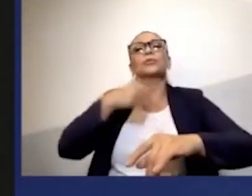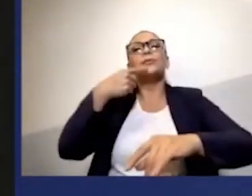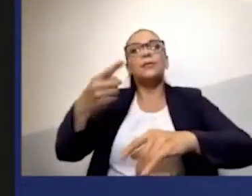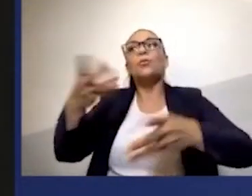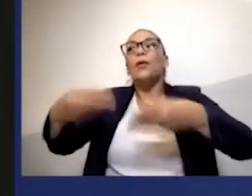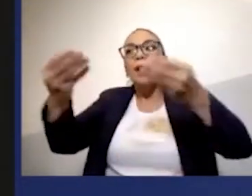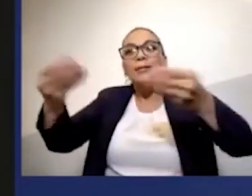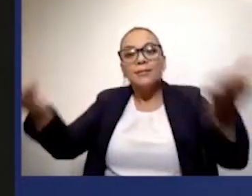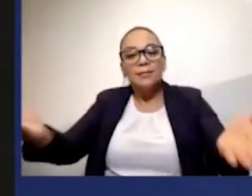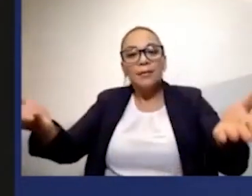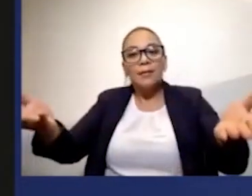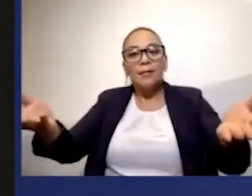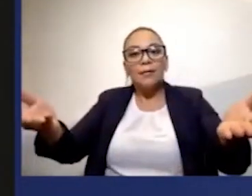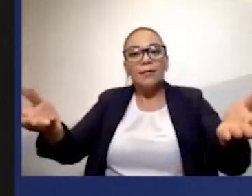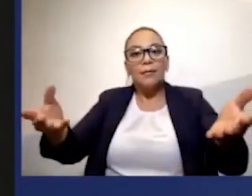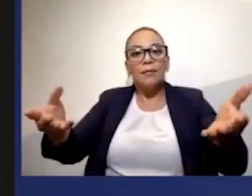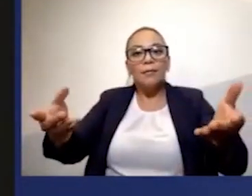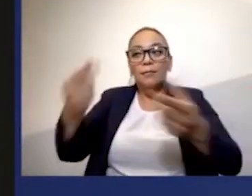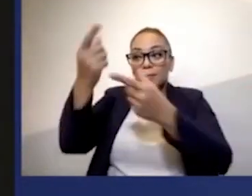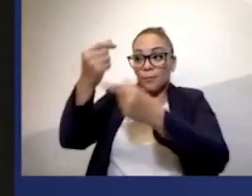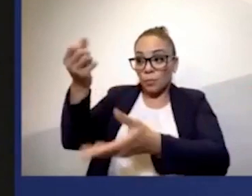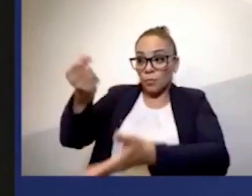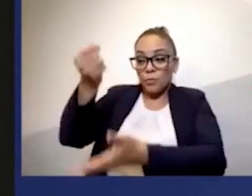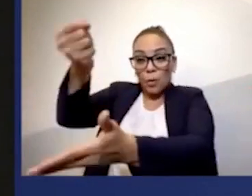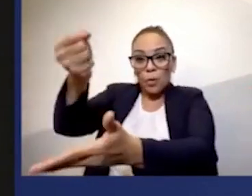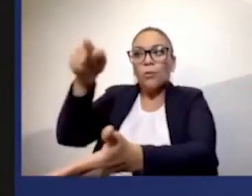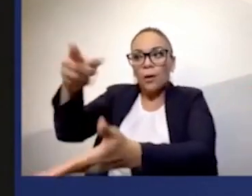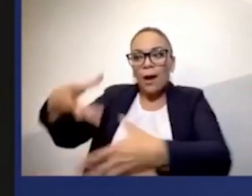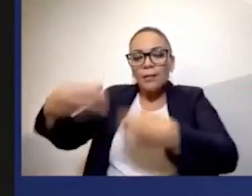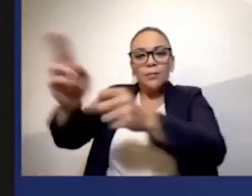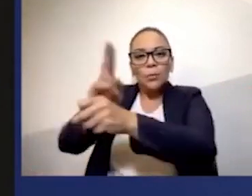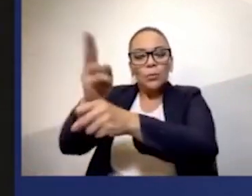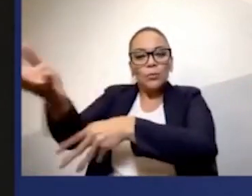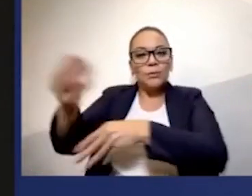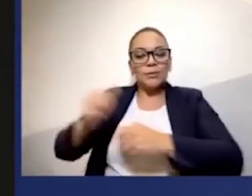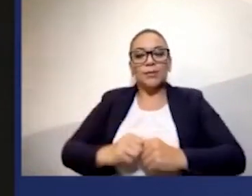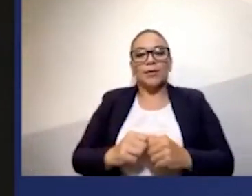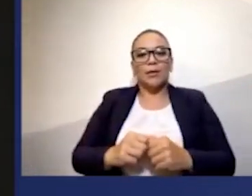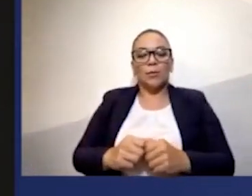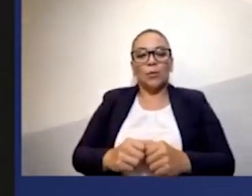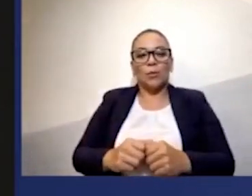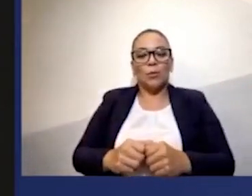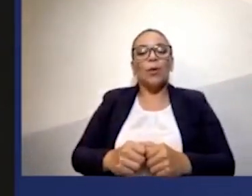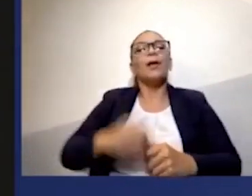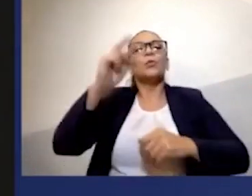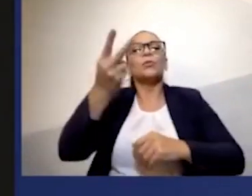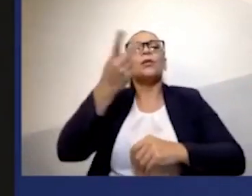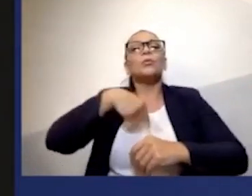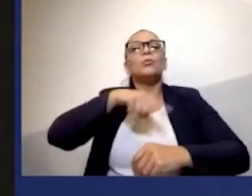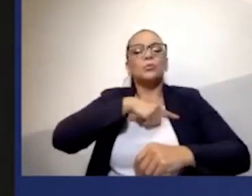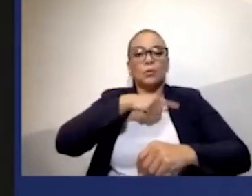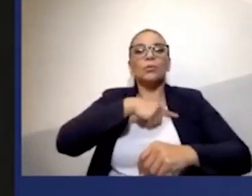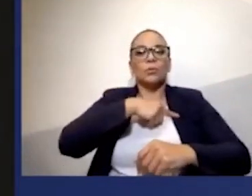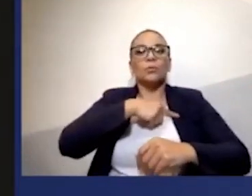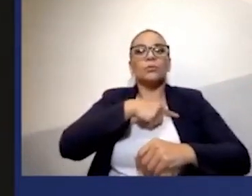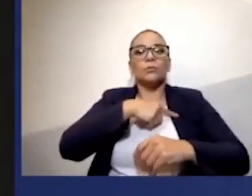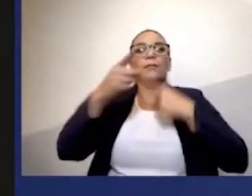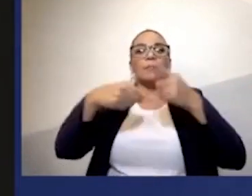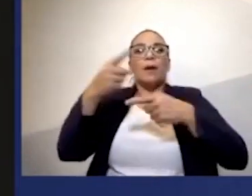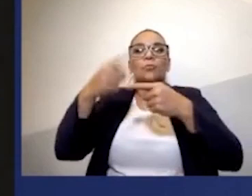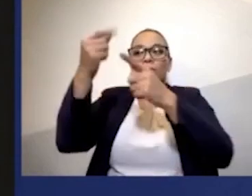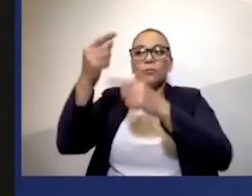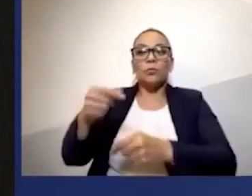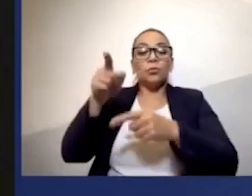gaste lo que se le presupuestó y más bien le vamos a presupuestar lo que usted